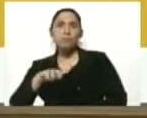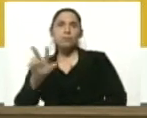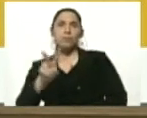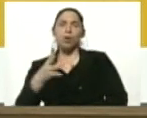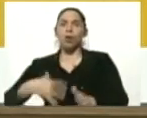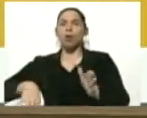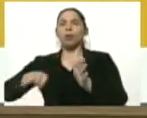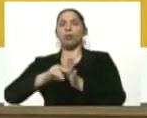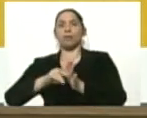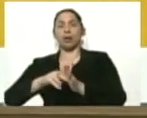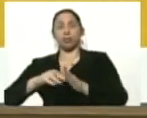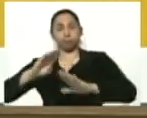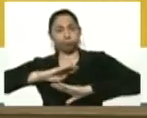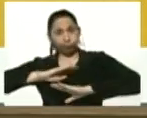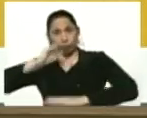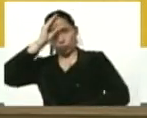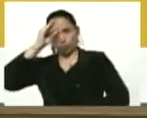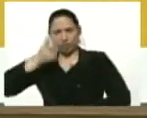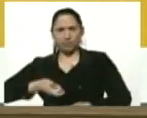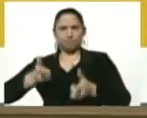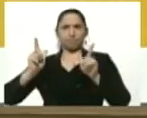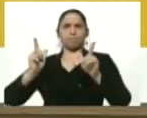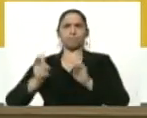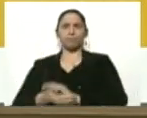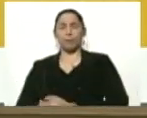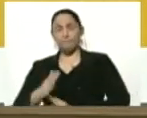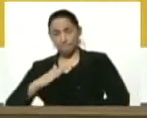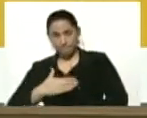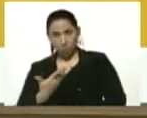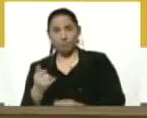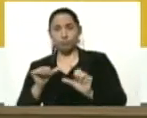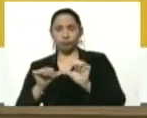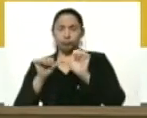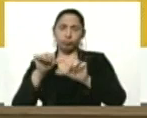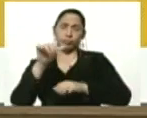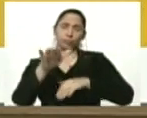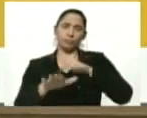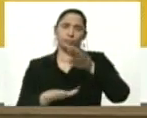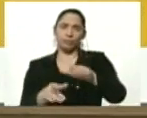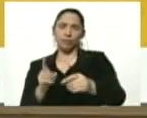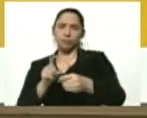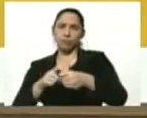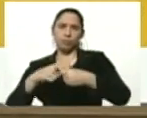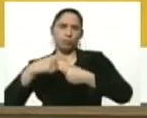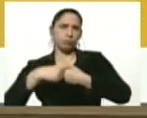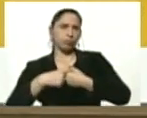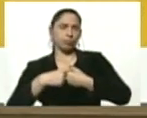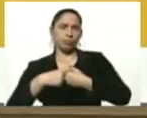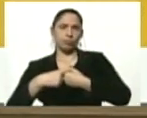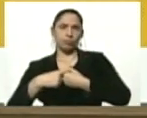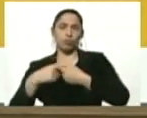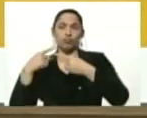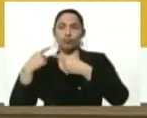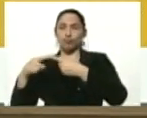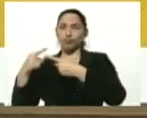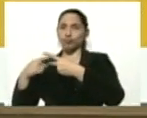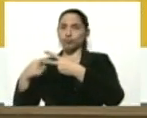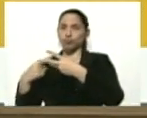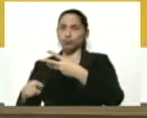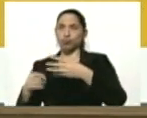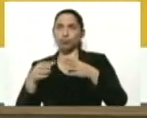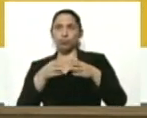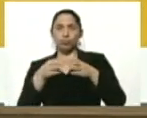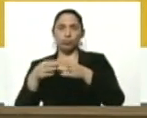nuevamente con su conciencia el que permitirá que podamos seguir avanzando en la reincorporación de otros sectores